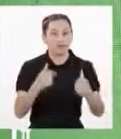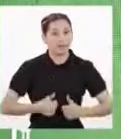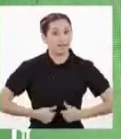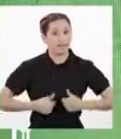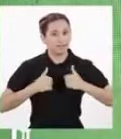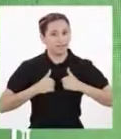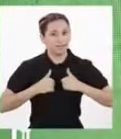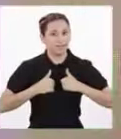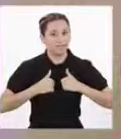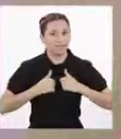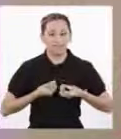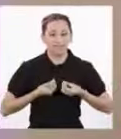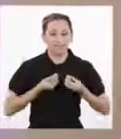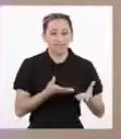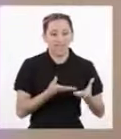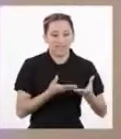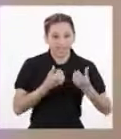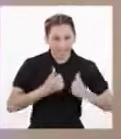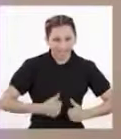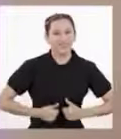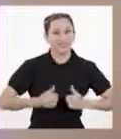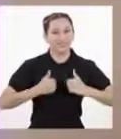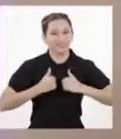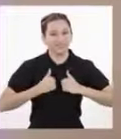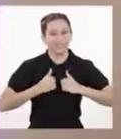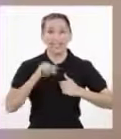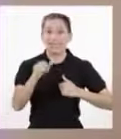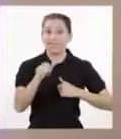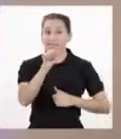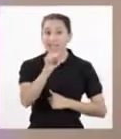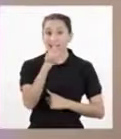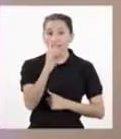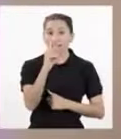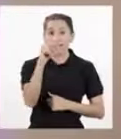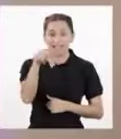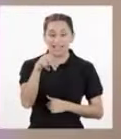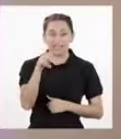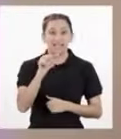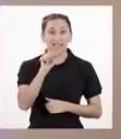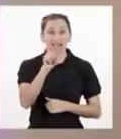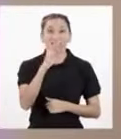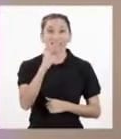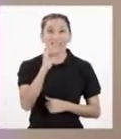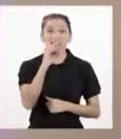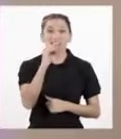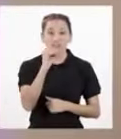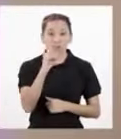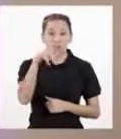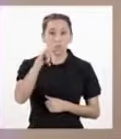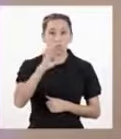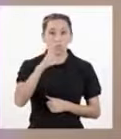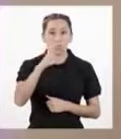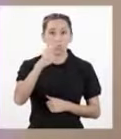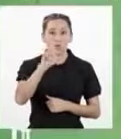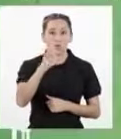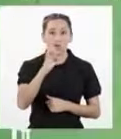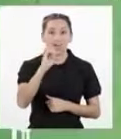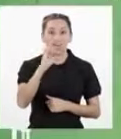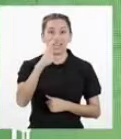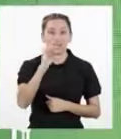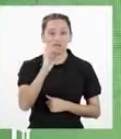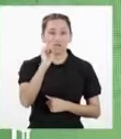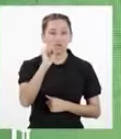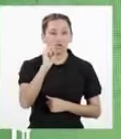viene de la vida Entonces, el ADN es uno de los ácidos nucleicos, compuestos necesarios para la vida